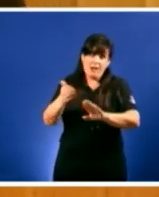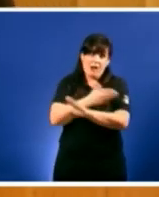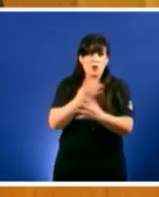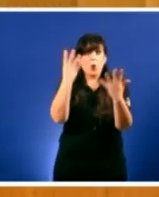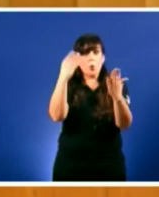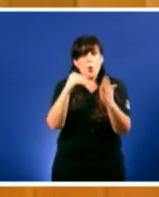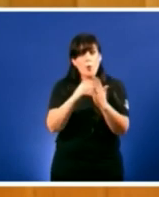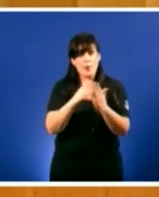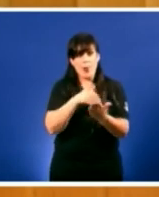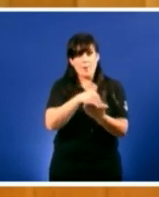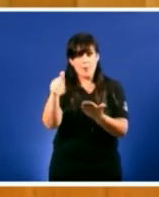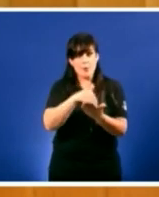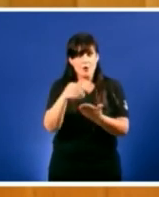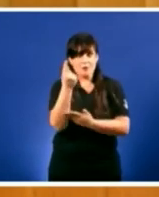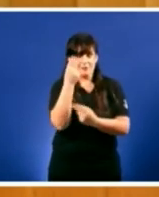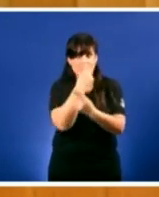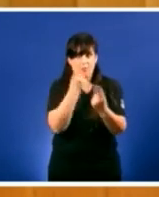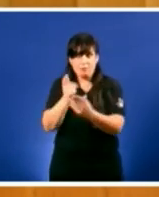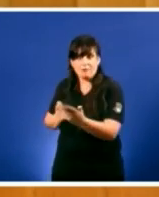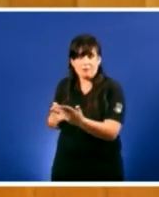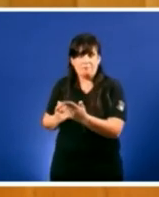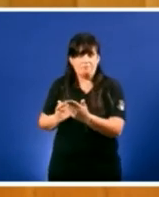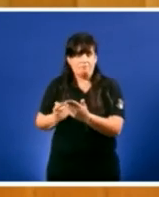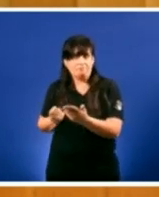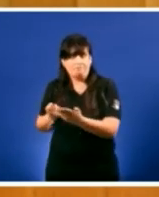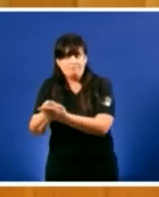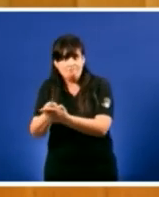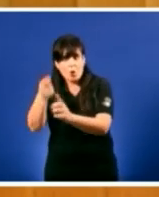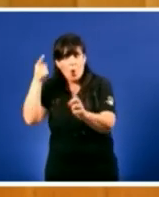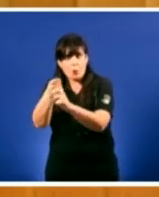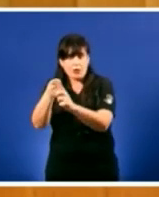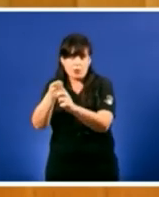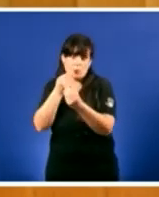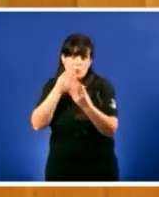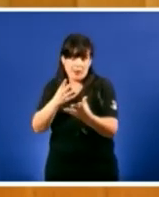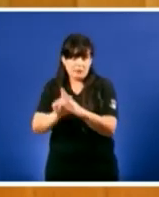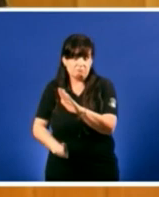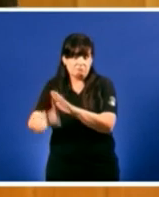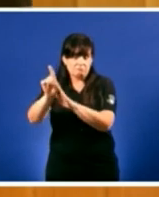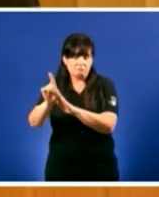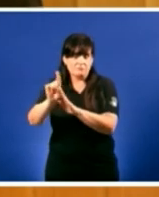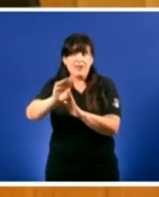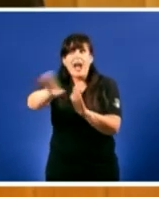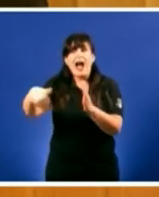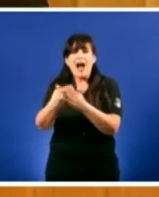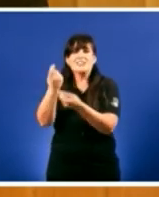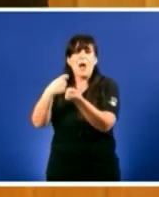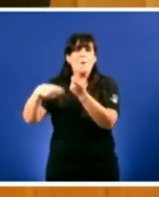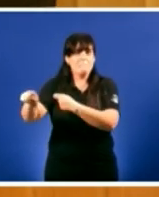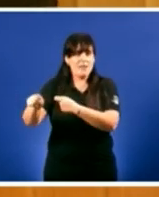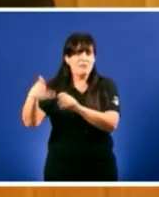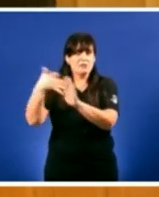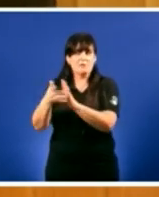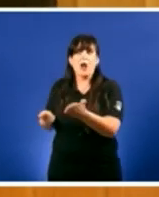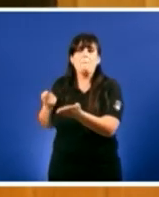públicos que se inxectaron para saneala senón que incluso se pagou por vendelo esa foi